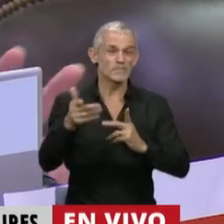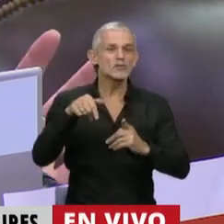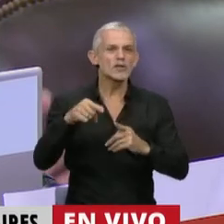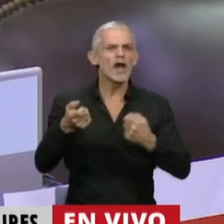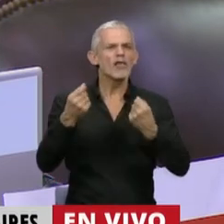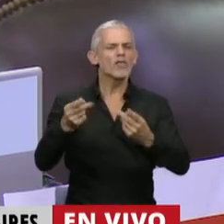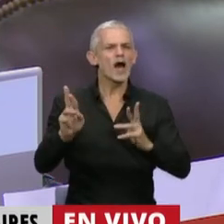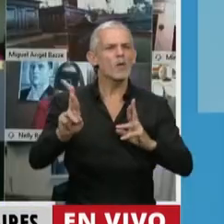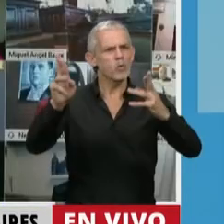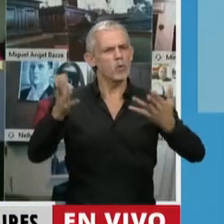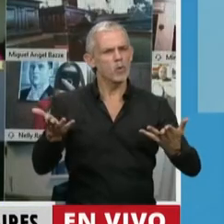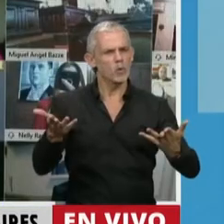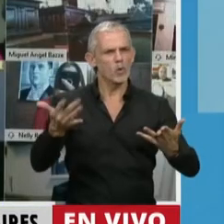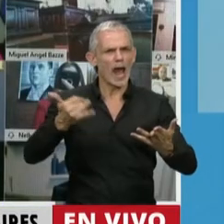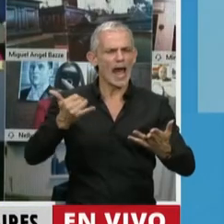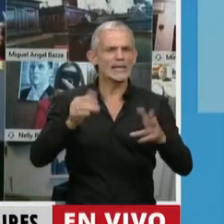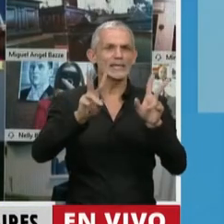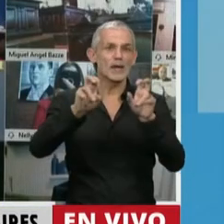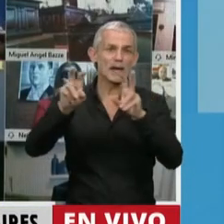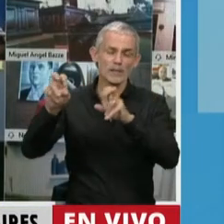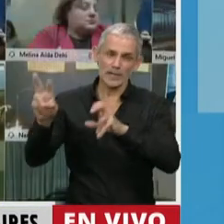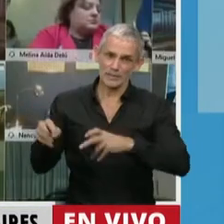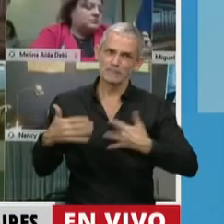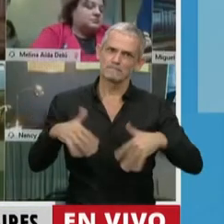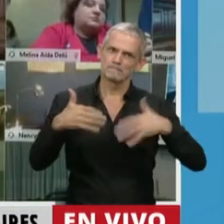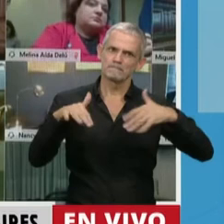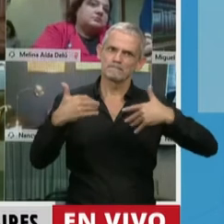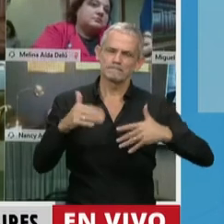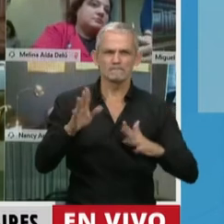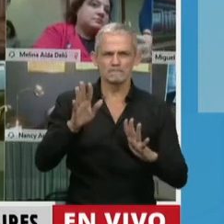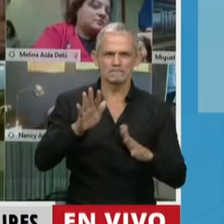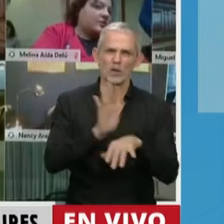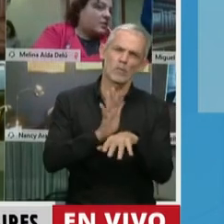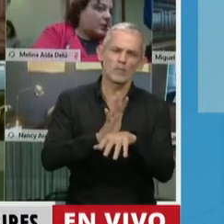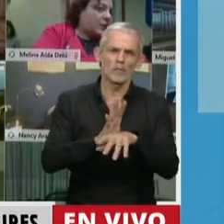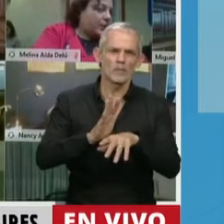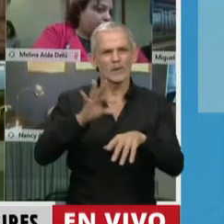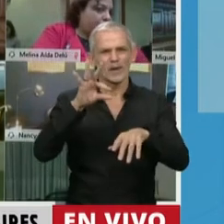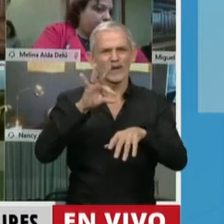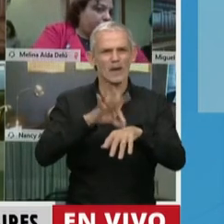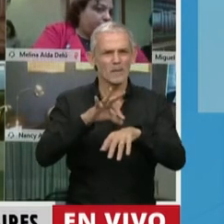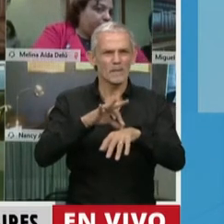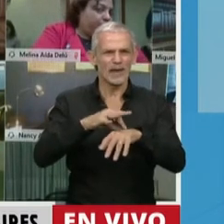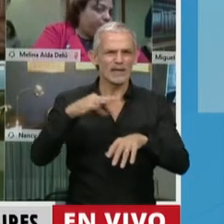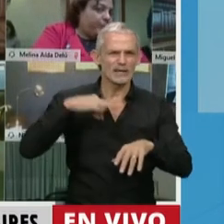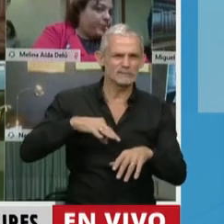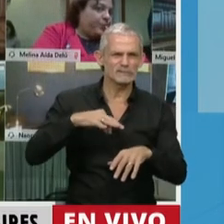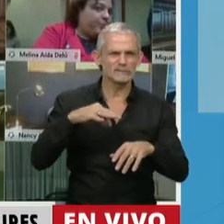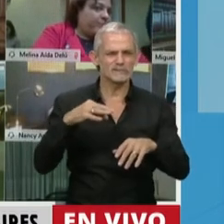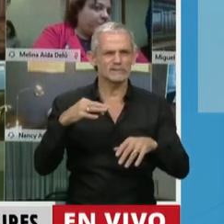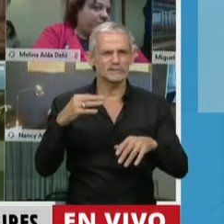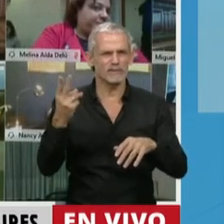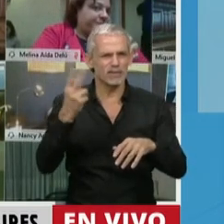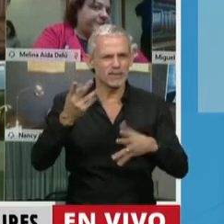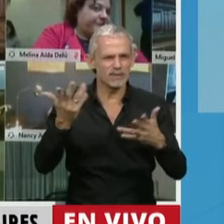habilitación y la apertura de muchos temas que abren a la precarización y la flexibilidad laboral que tanto hemos